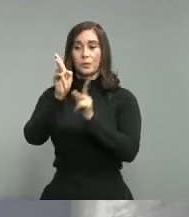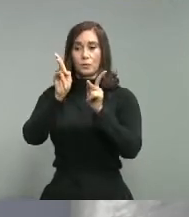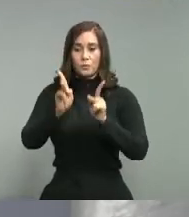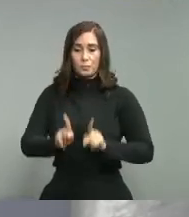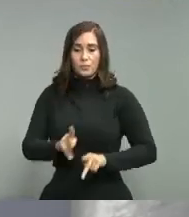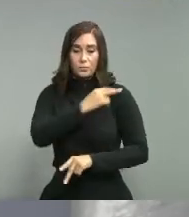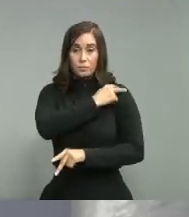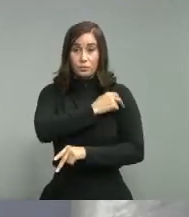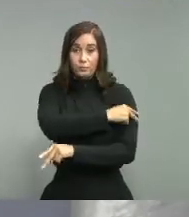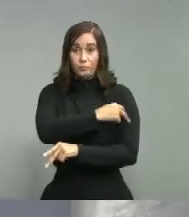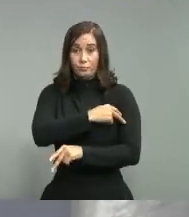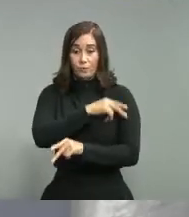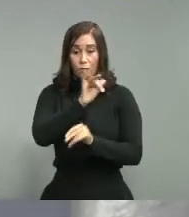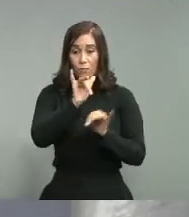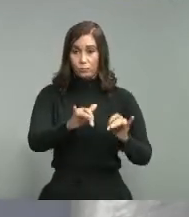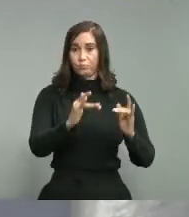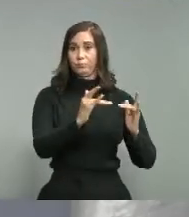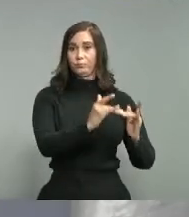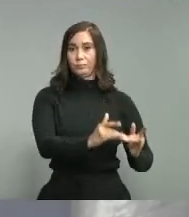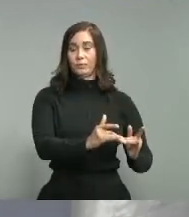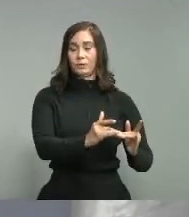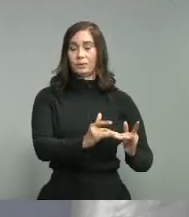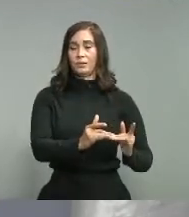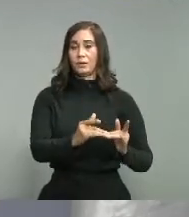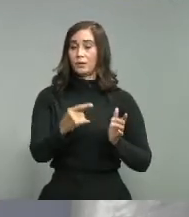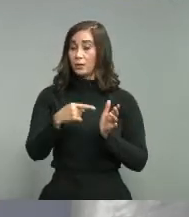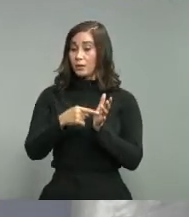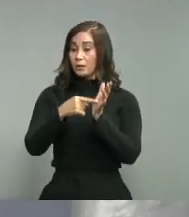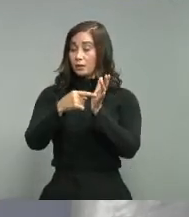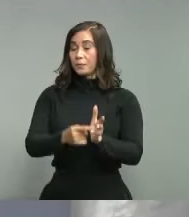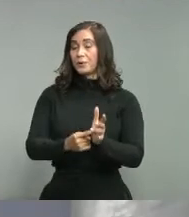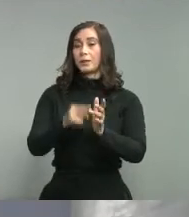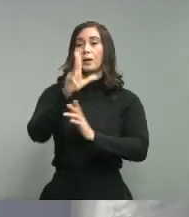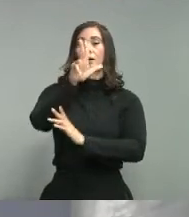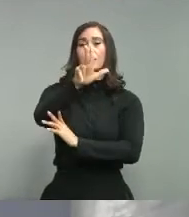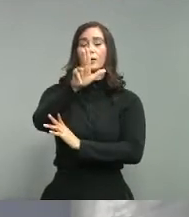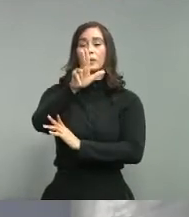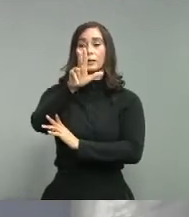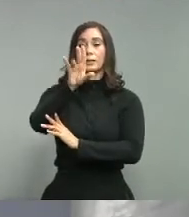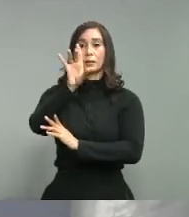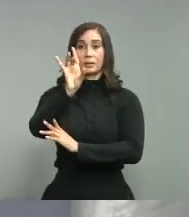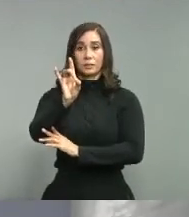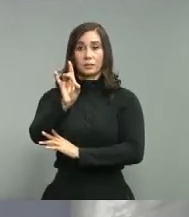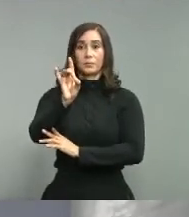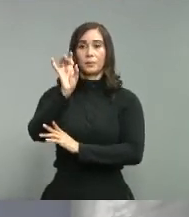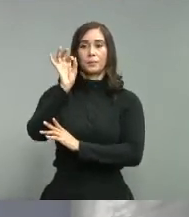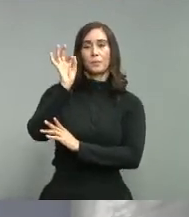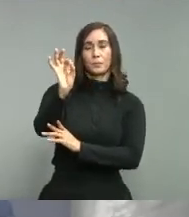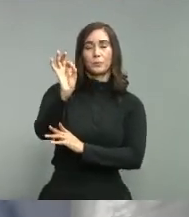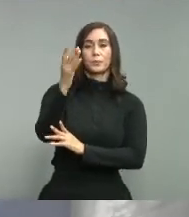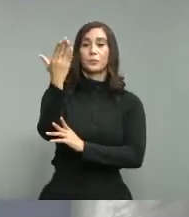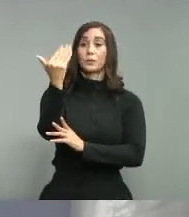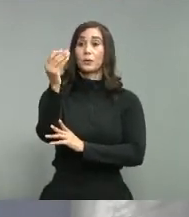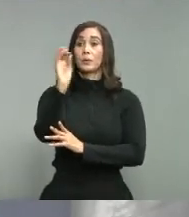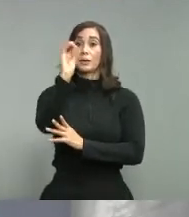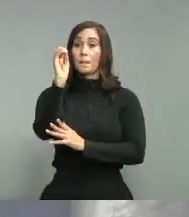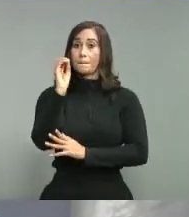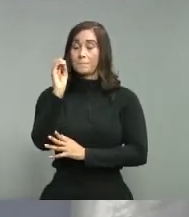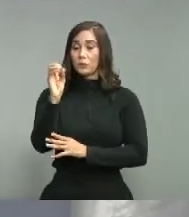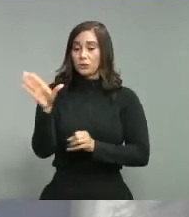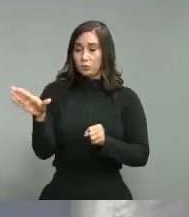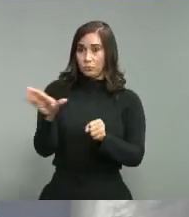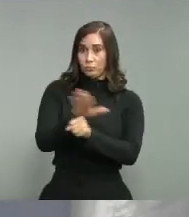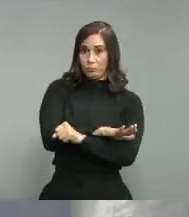representando en este monitoreo el 39.15% del